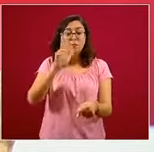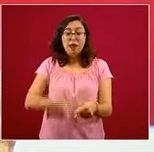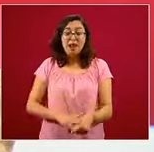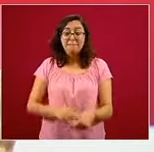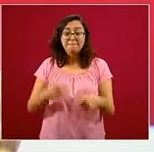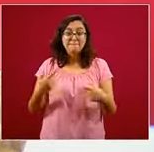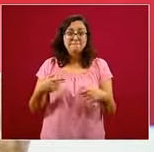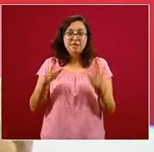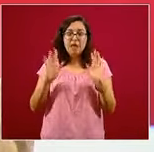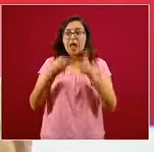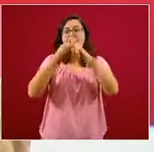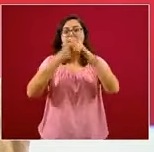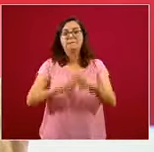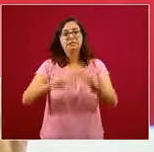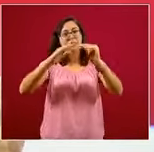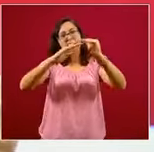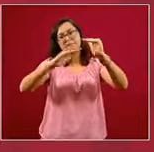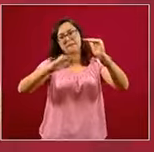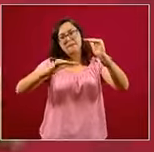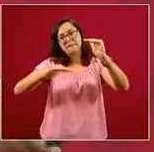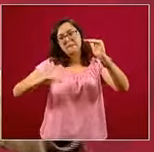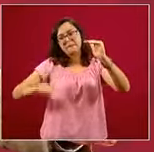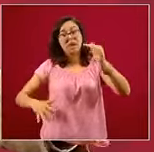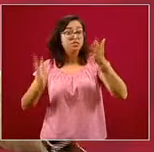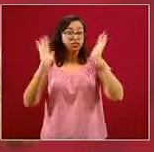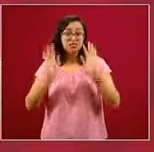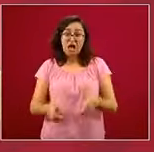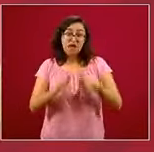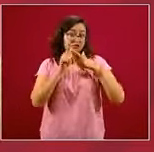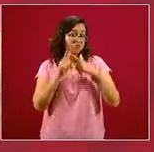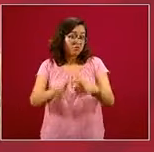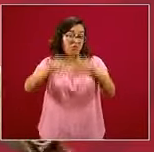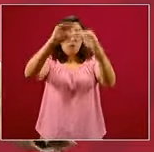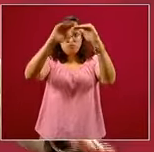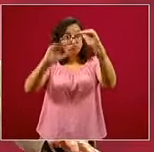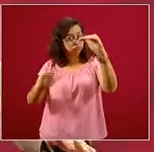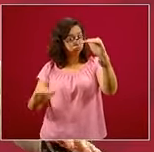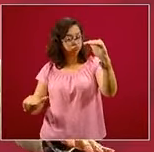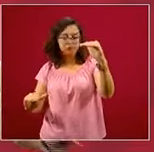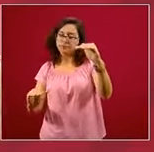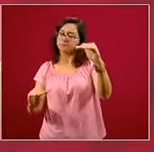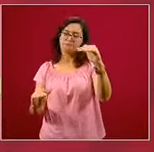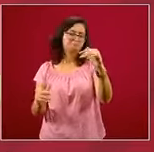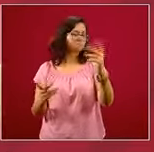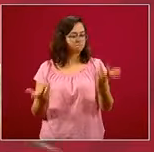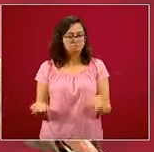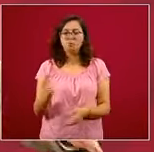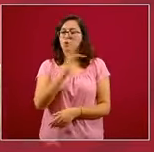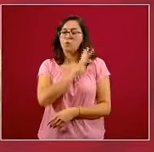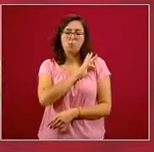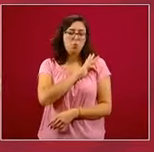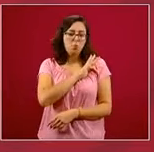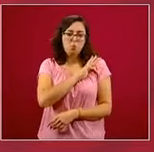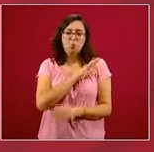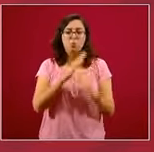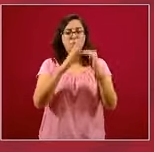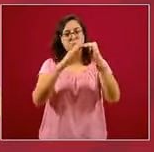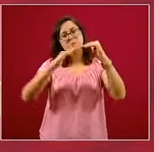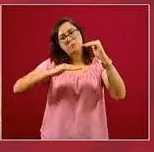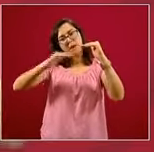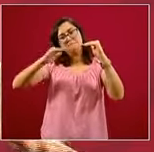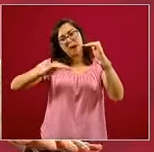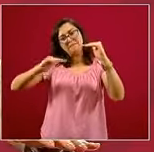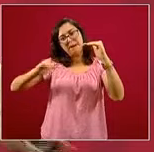asumir que una vez que empieza a descender, ya continúa en descenso, siempre en descenso, monotónico se llama esto,